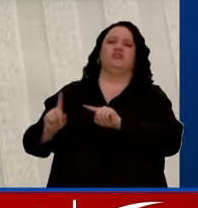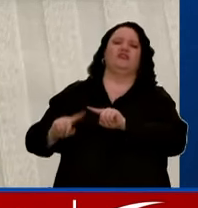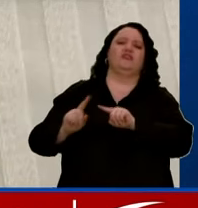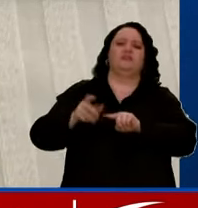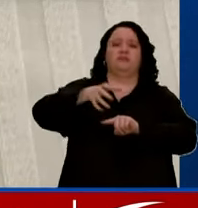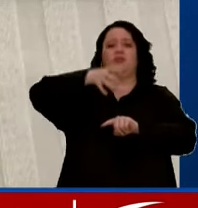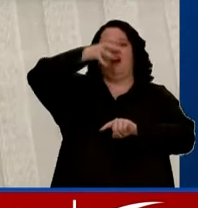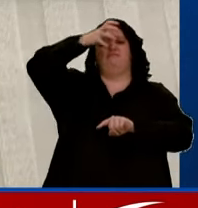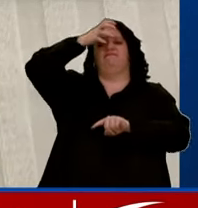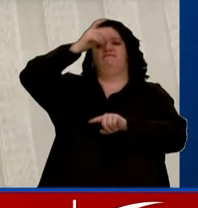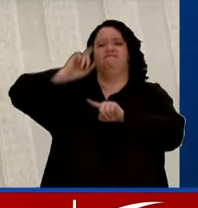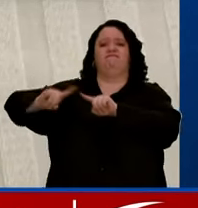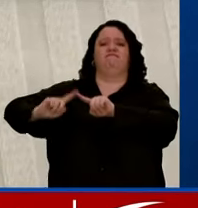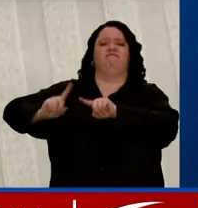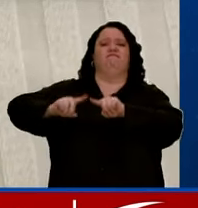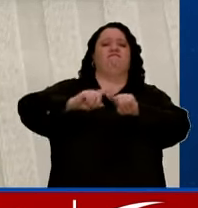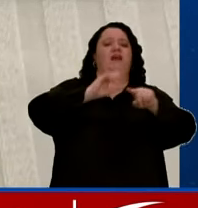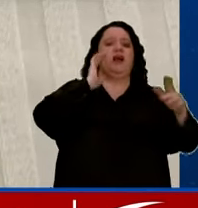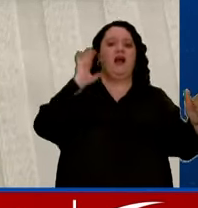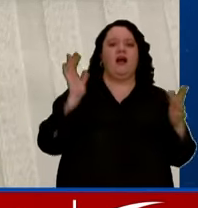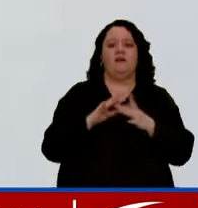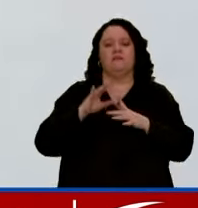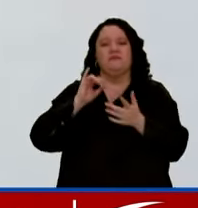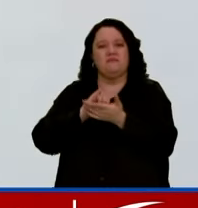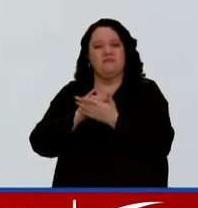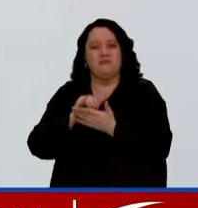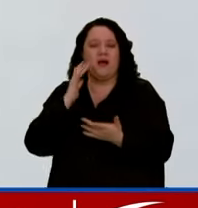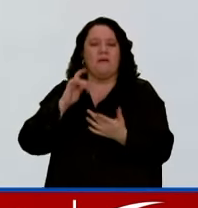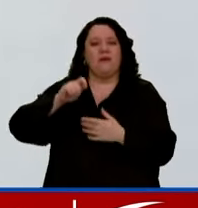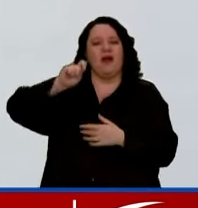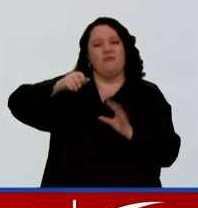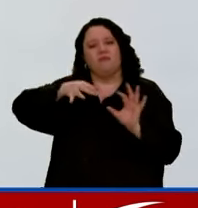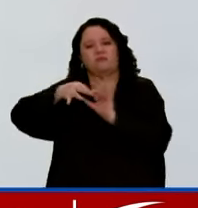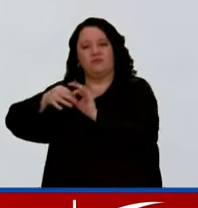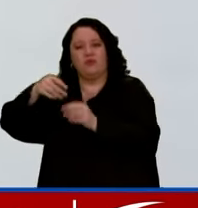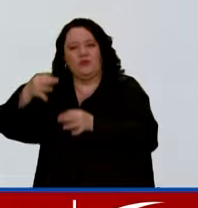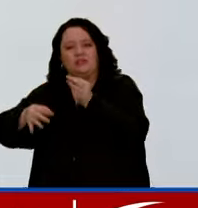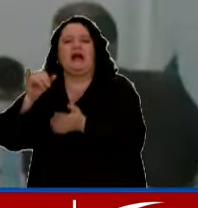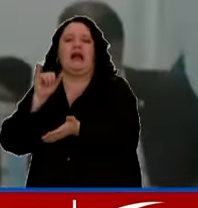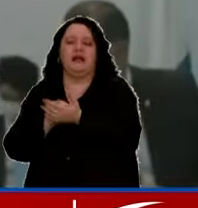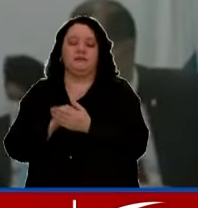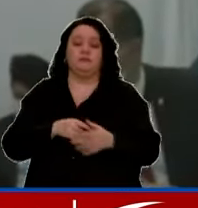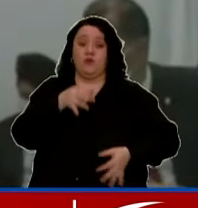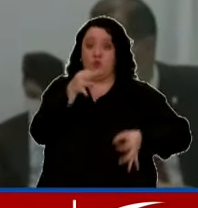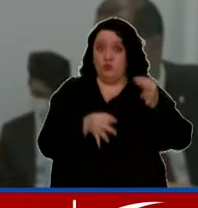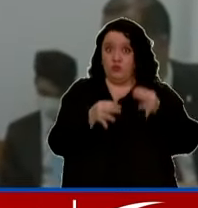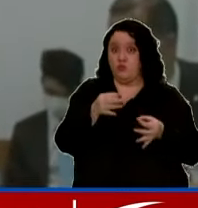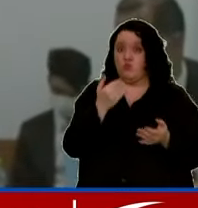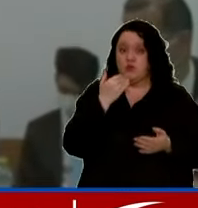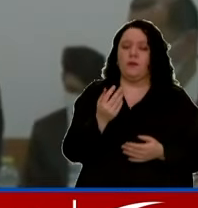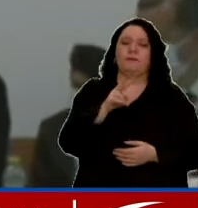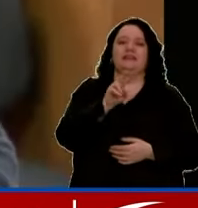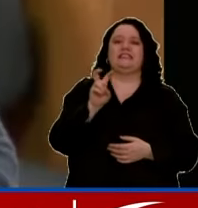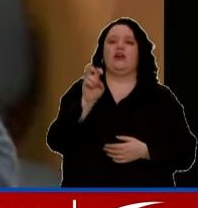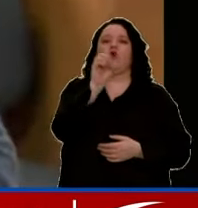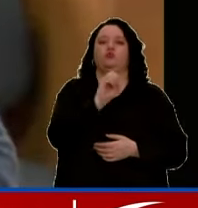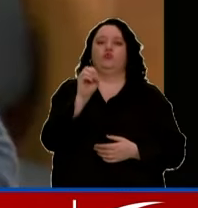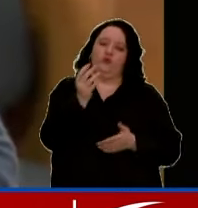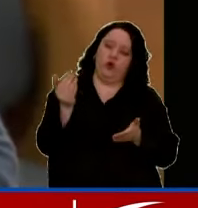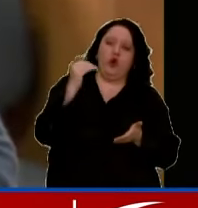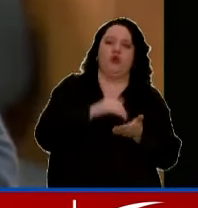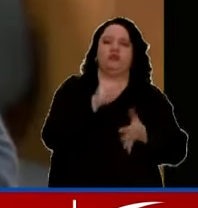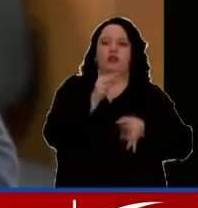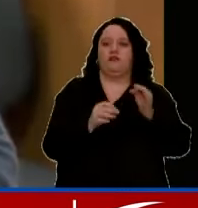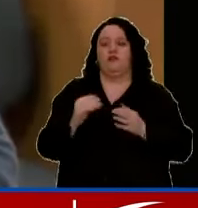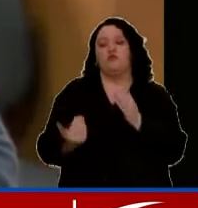expertos en diferentes ciencias auxiliares del derecho penal. La audiencia de juicio en contra de Johnny Erleal se retoma el 27 de octubre. Un nuevo